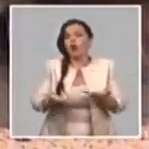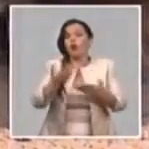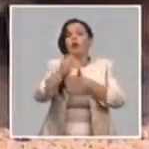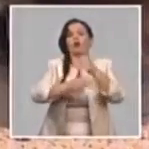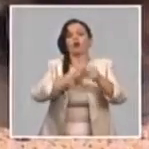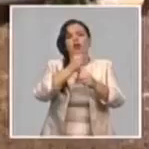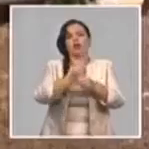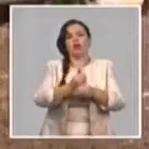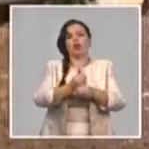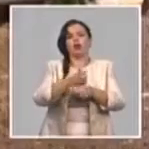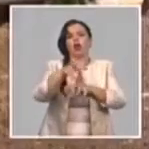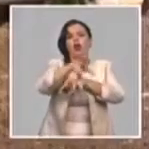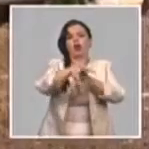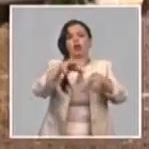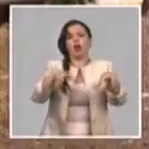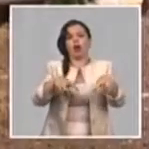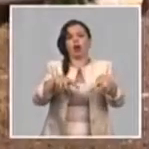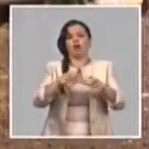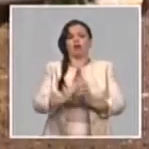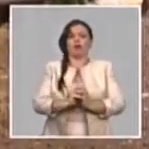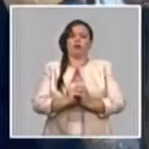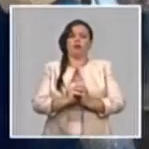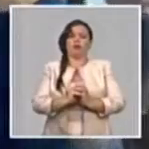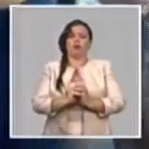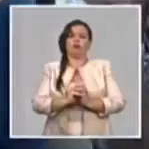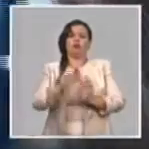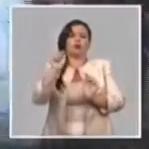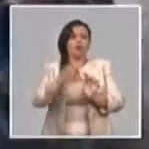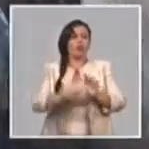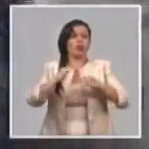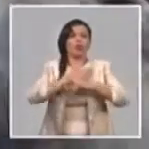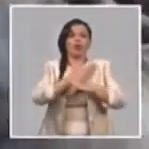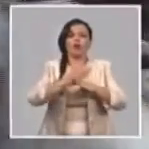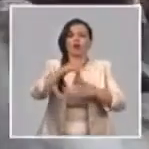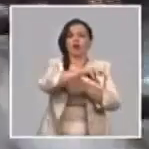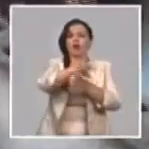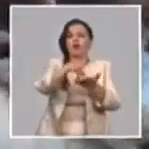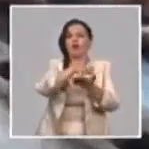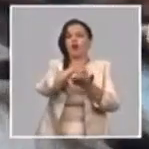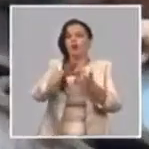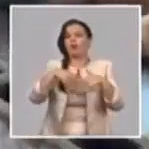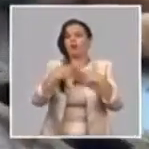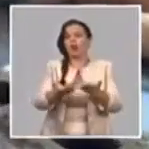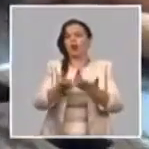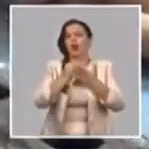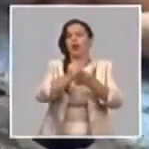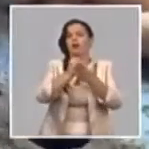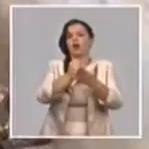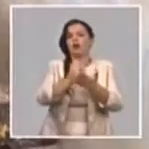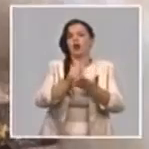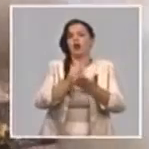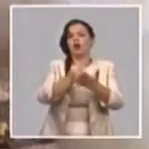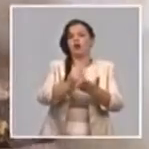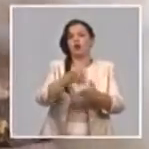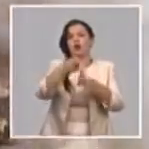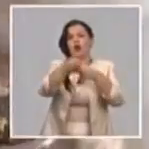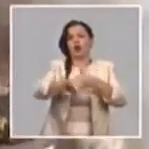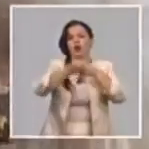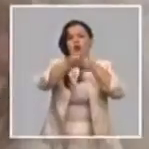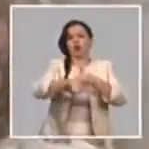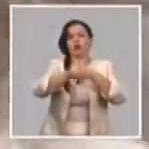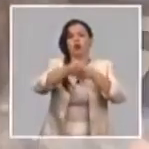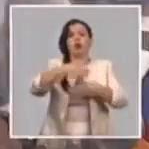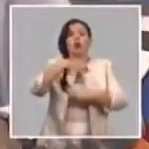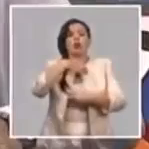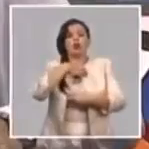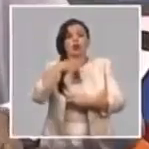está haciendo en muchos lugares con el objetivo de aportar nuevas cosas al trabajo de la agricultura. Hay mucha también producción